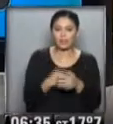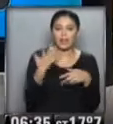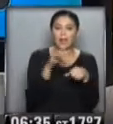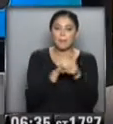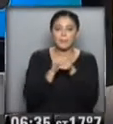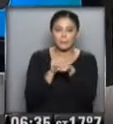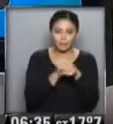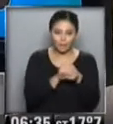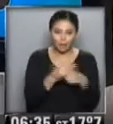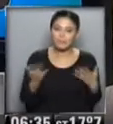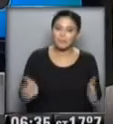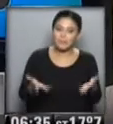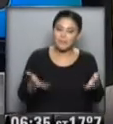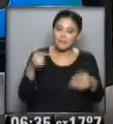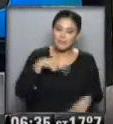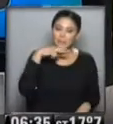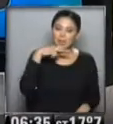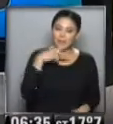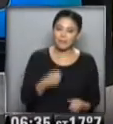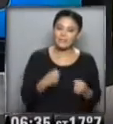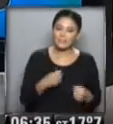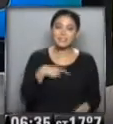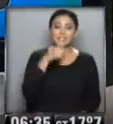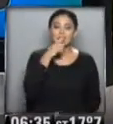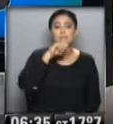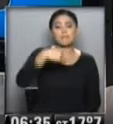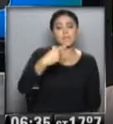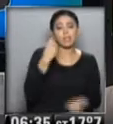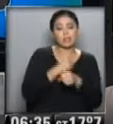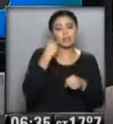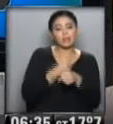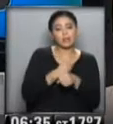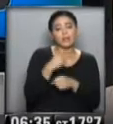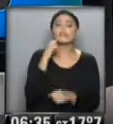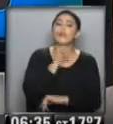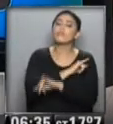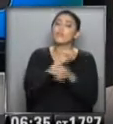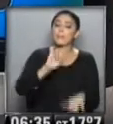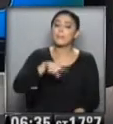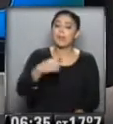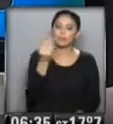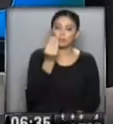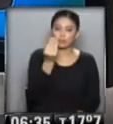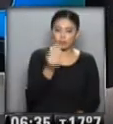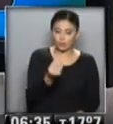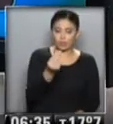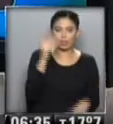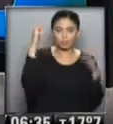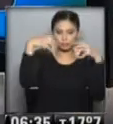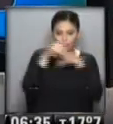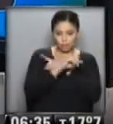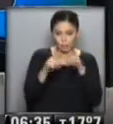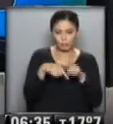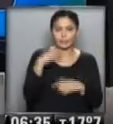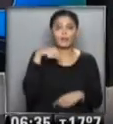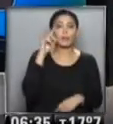amigos... ...fuerza que es viernes... ...y el que trabaja el sábado... ...ya le digo que el sábado... ...no va a llover... ...y aquí tenemos... ...el alerta